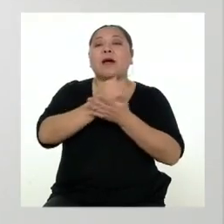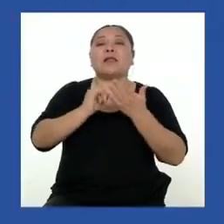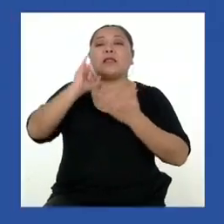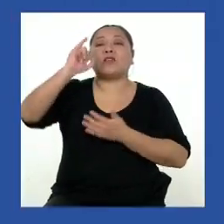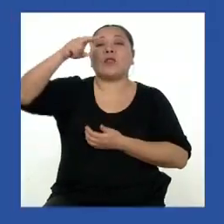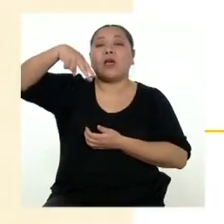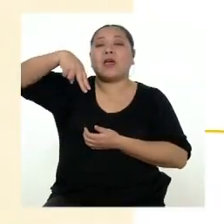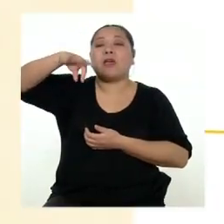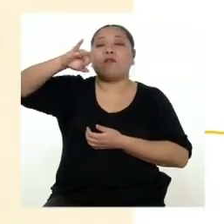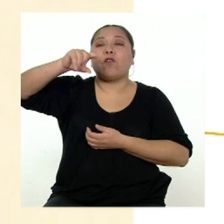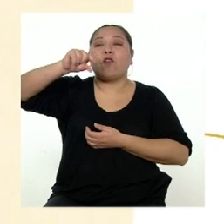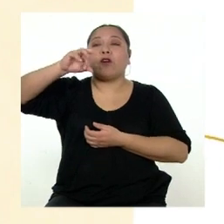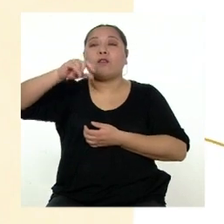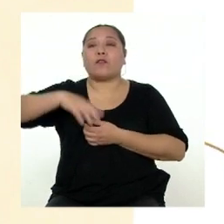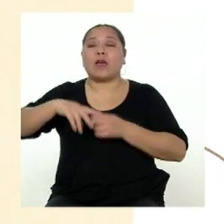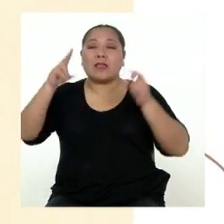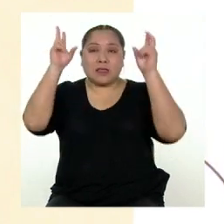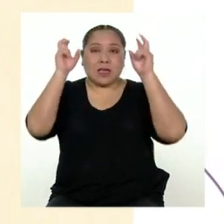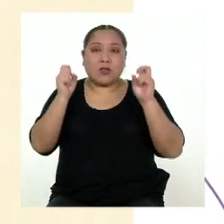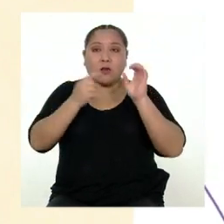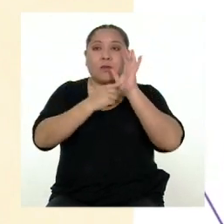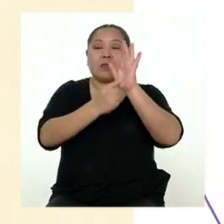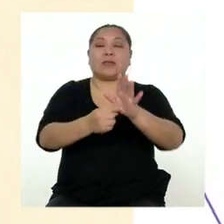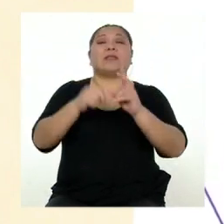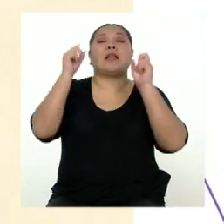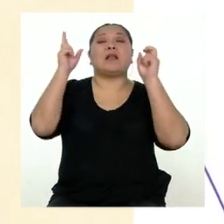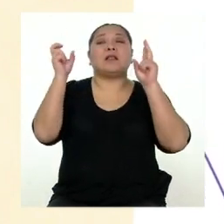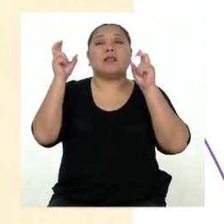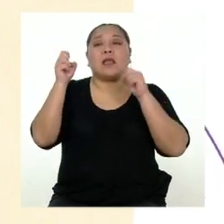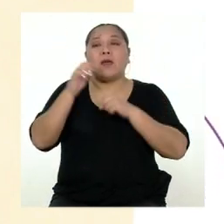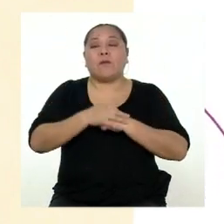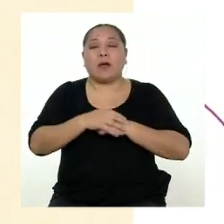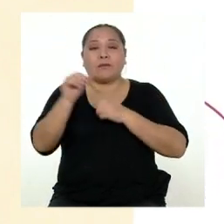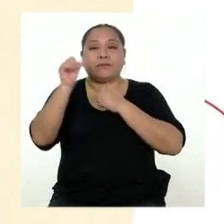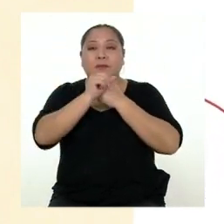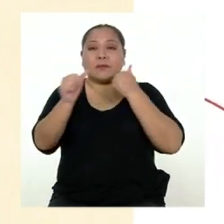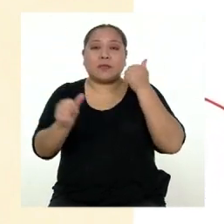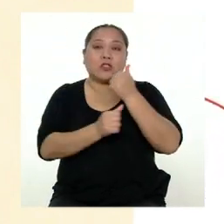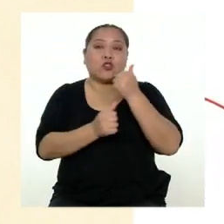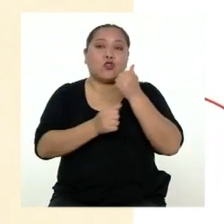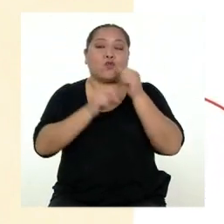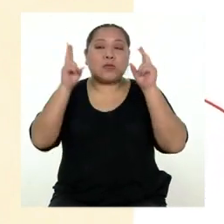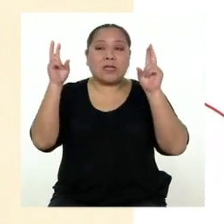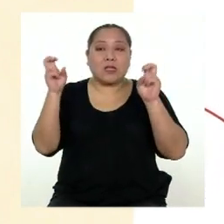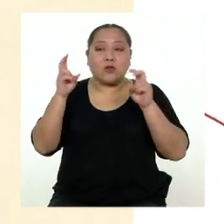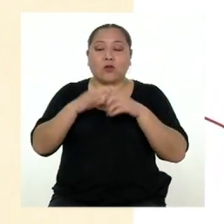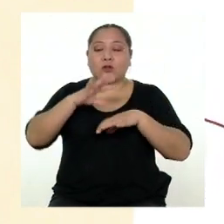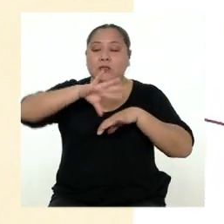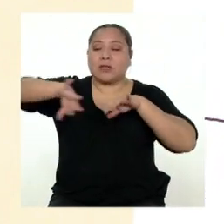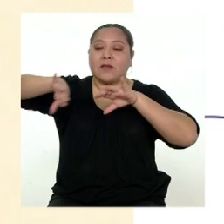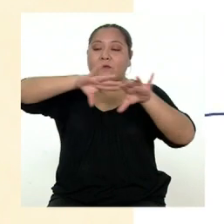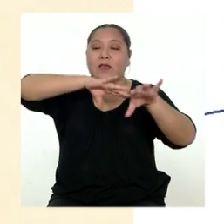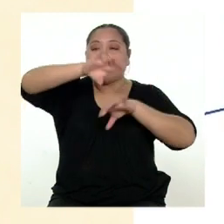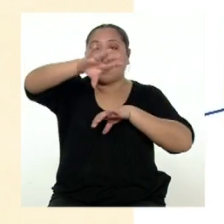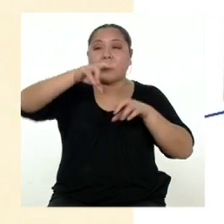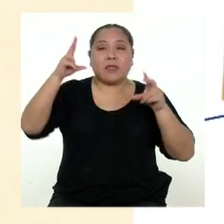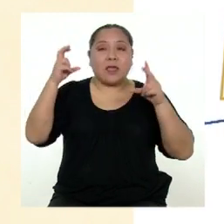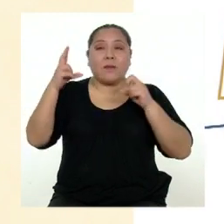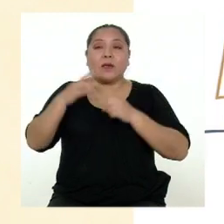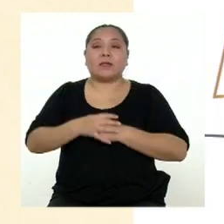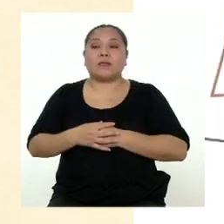infografía. Título, que presenta el tema. Encabezados o subtítulos, que dividen los ejes temáticos.